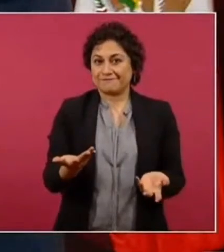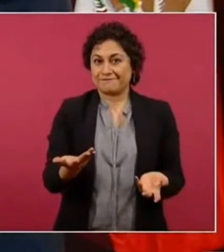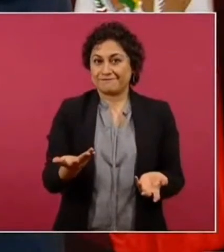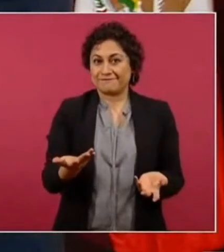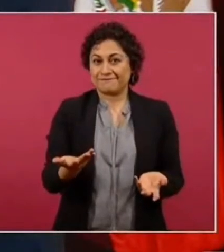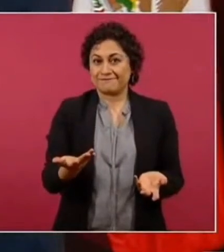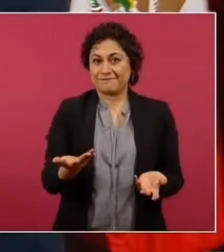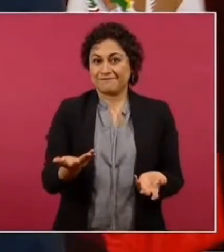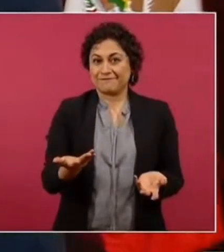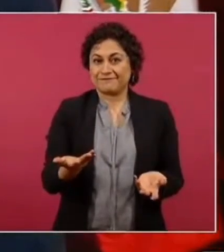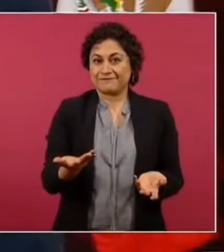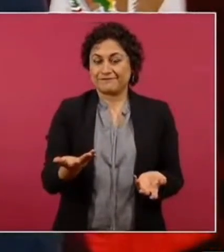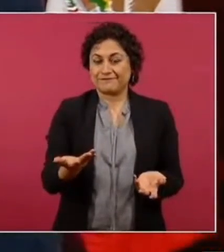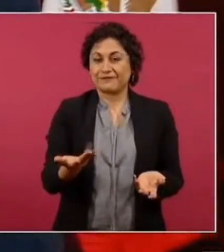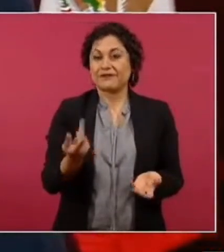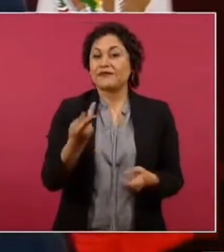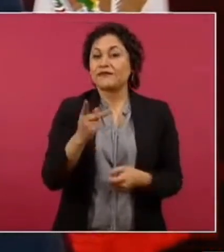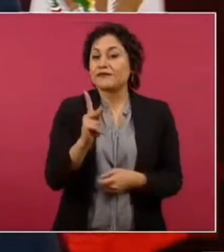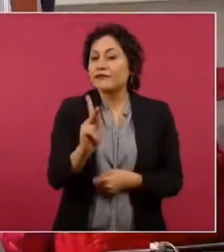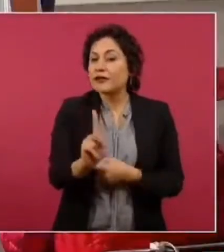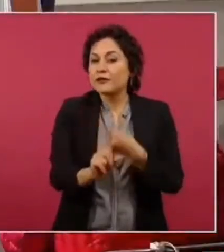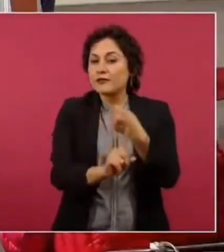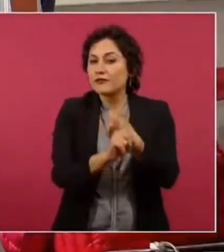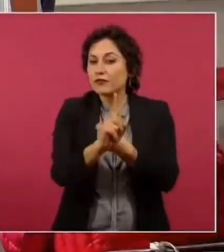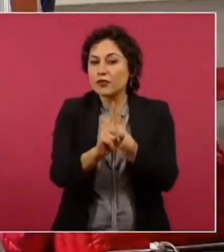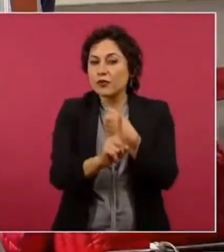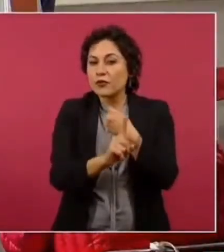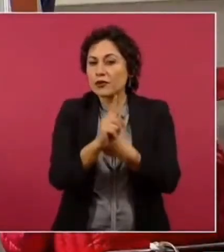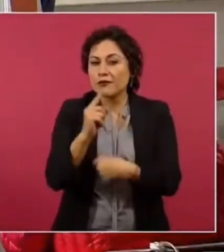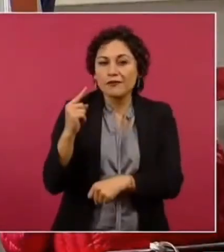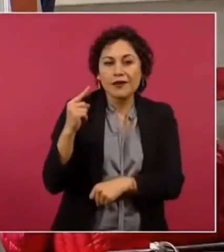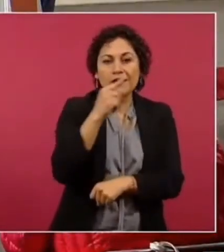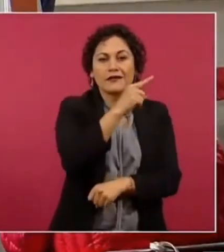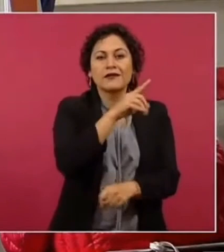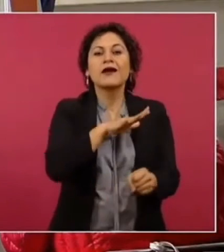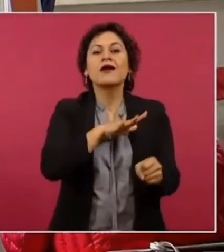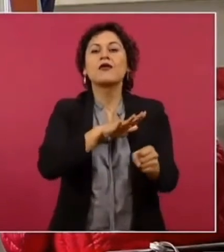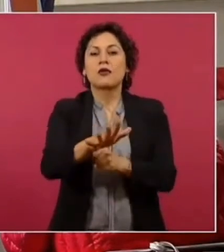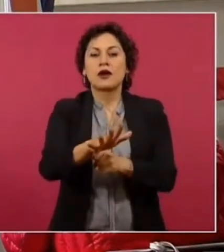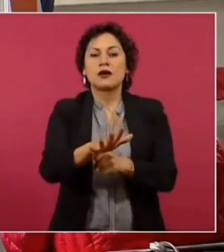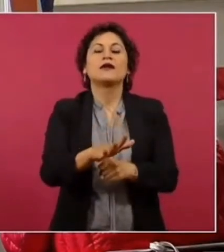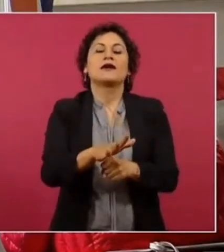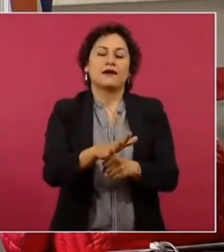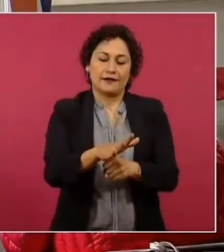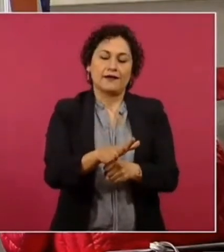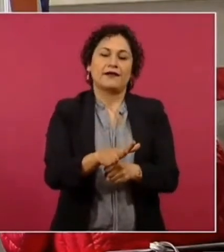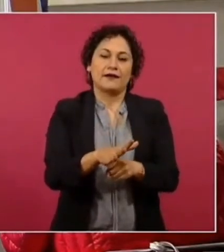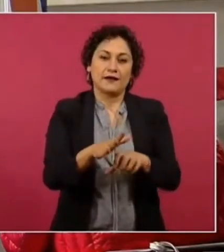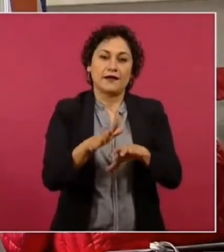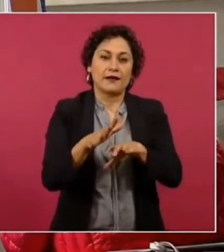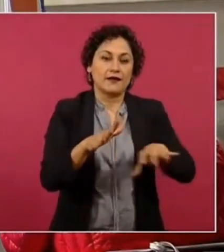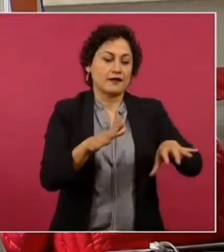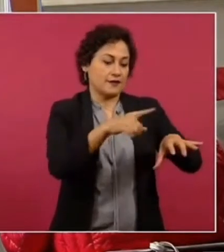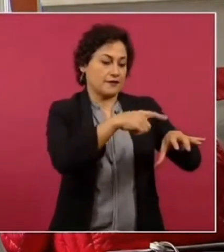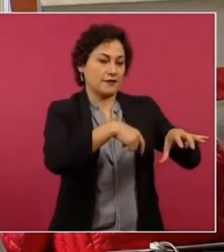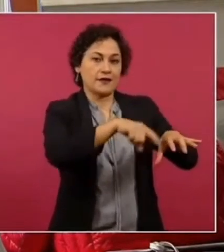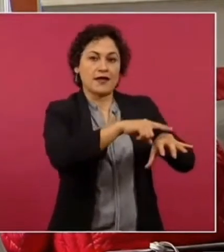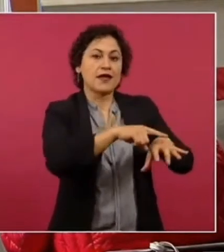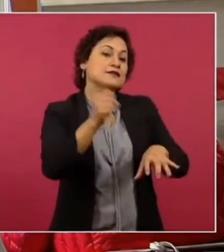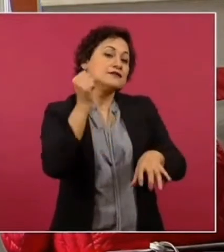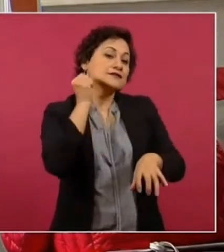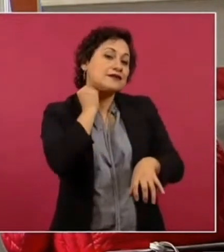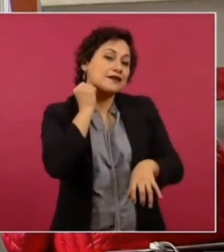hay senadores republicanos que defienden a Vulcan porque allá tienen el sistema